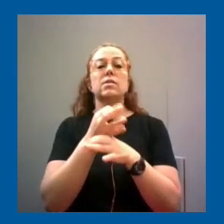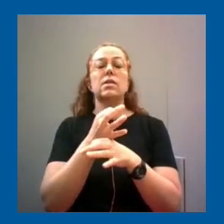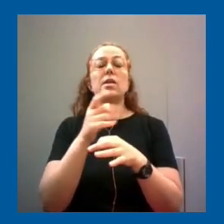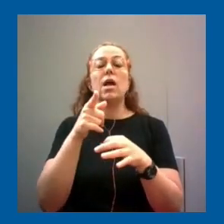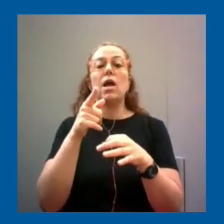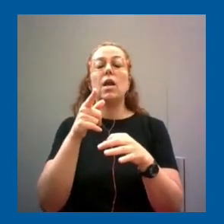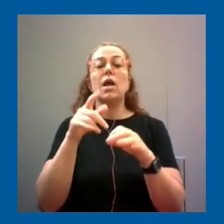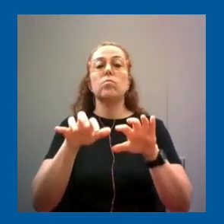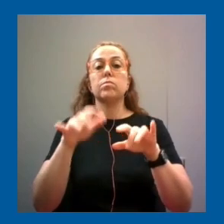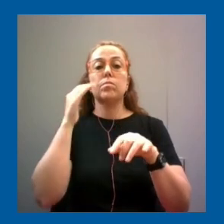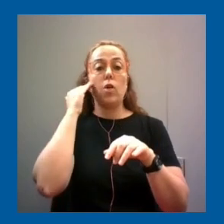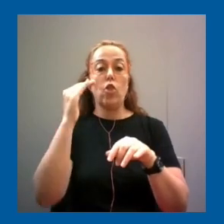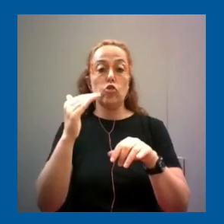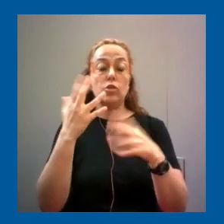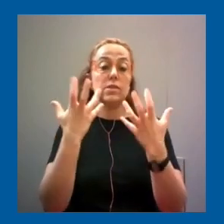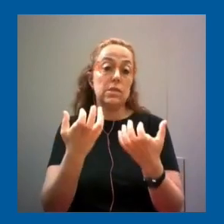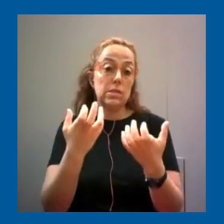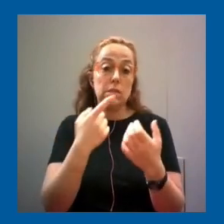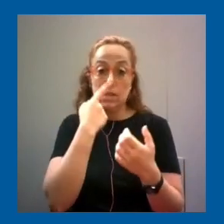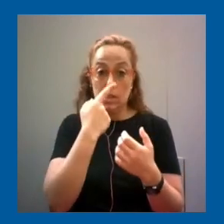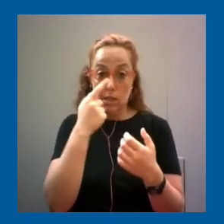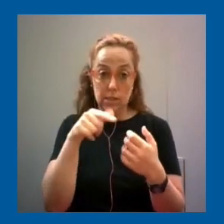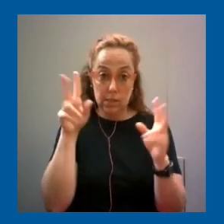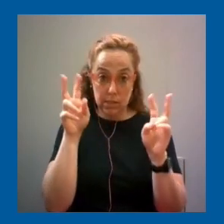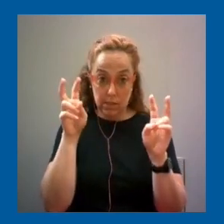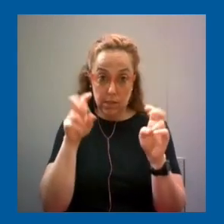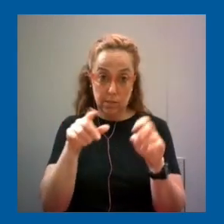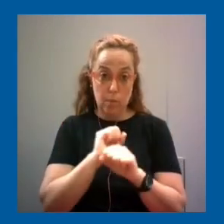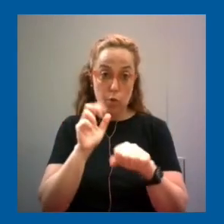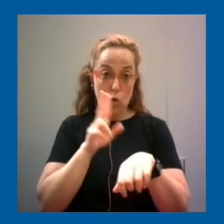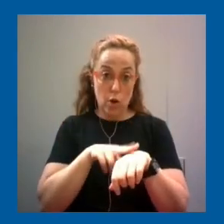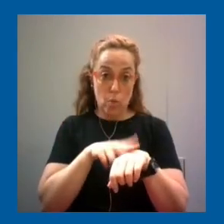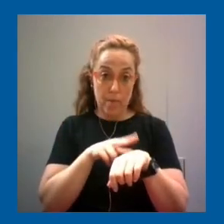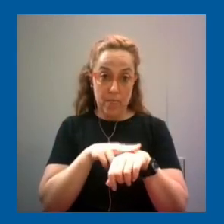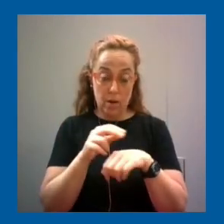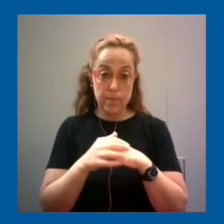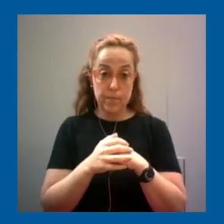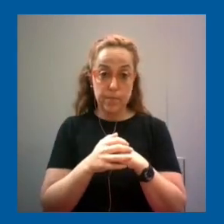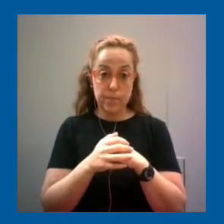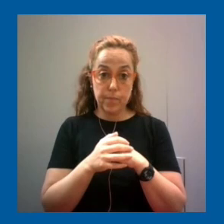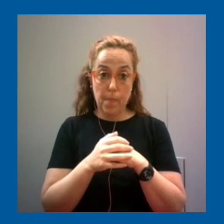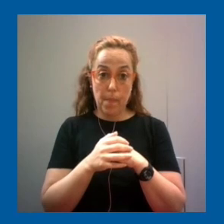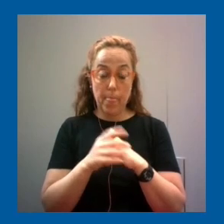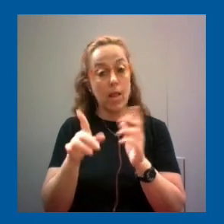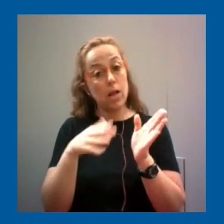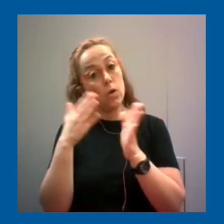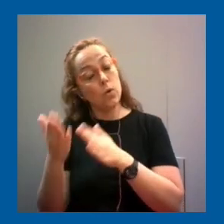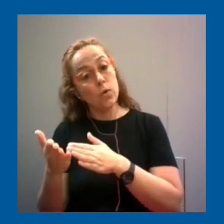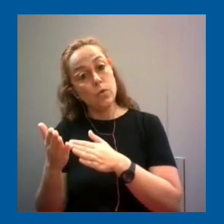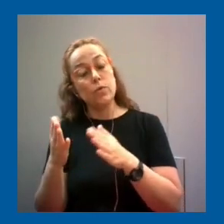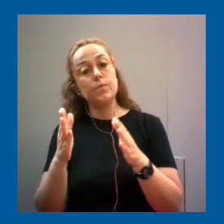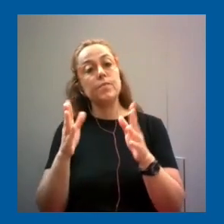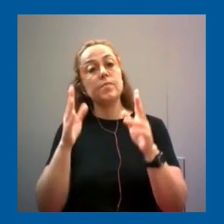que, digamos, si quieren abordar en estos temas es recomendable. Y luego tenemos una cuarta, que es tecnología